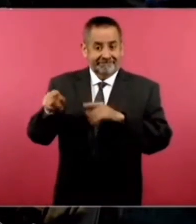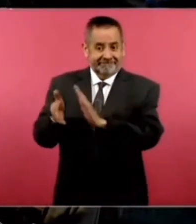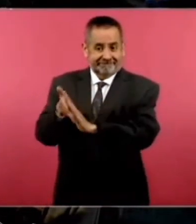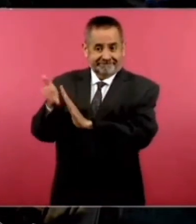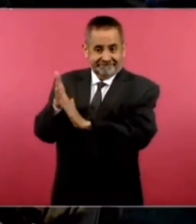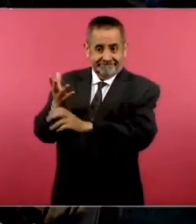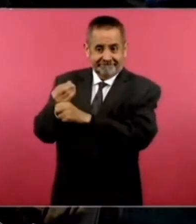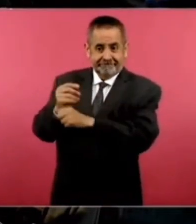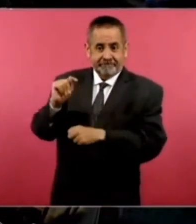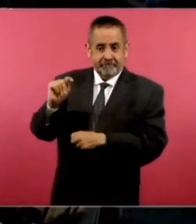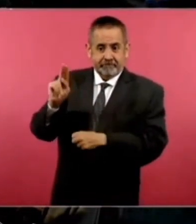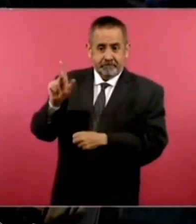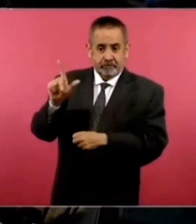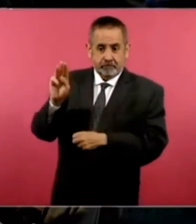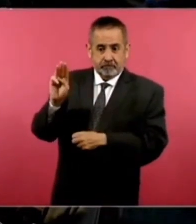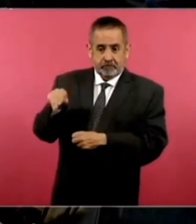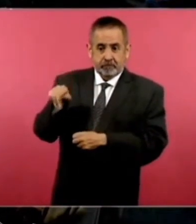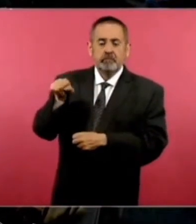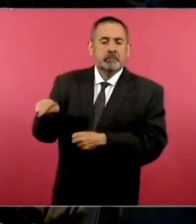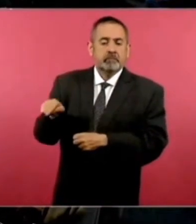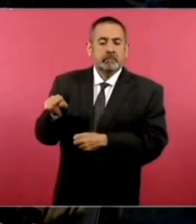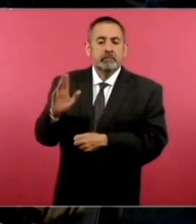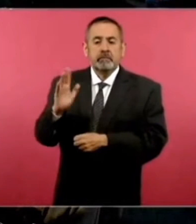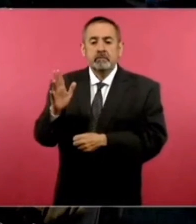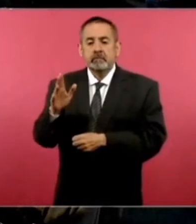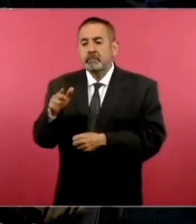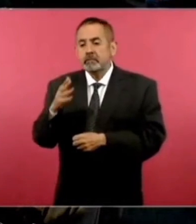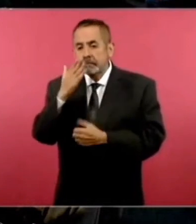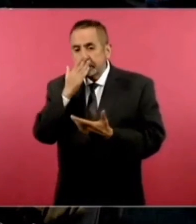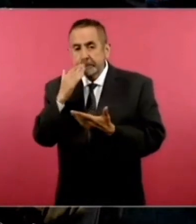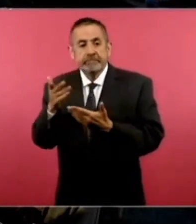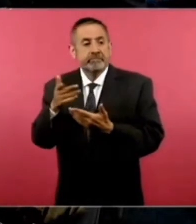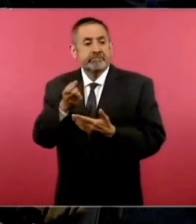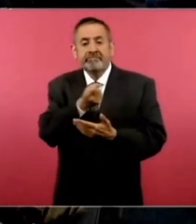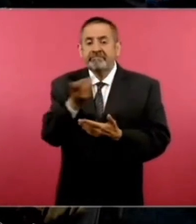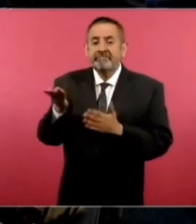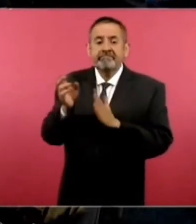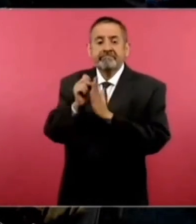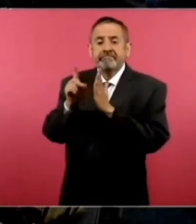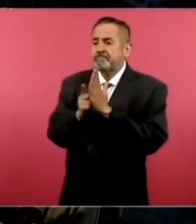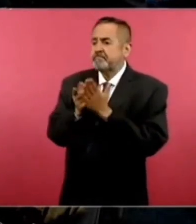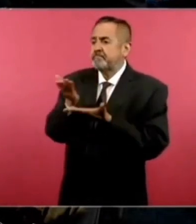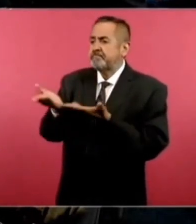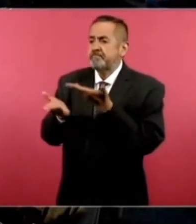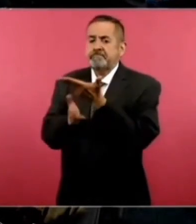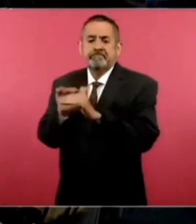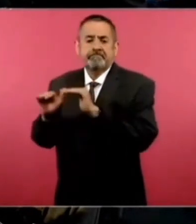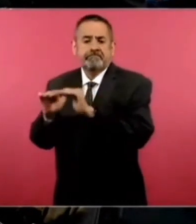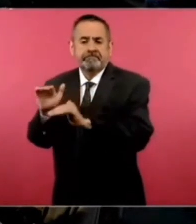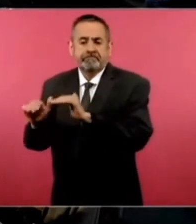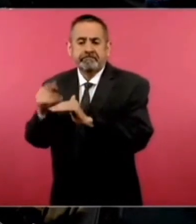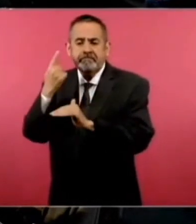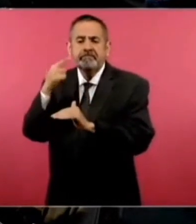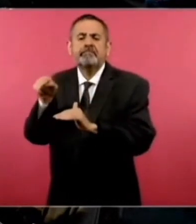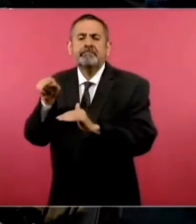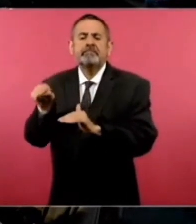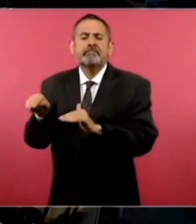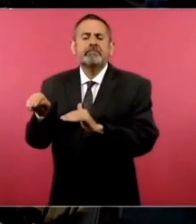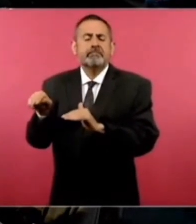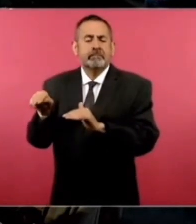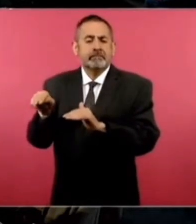está construyendo en Tulum, que ya tiene solicitudes para